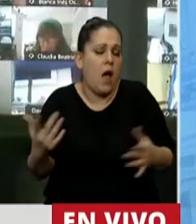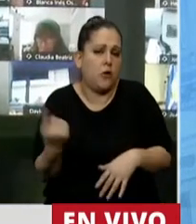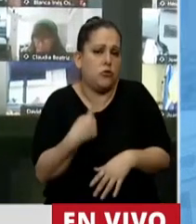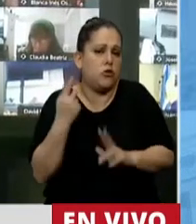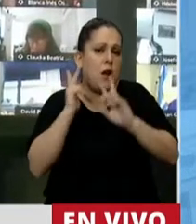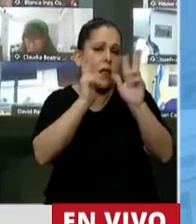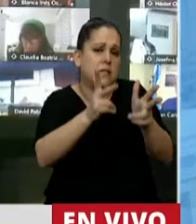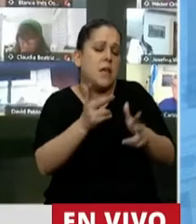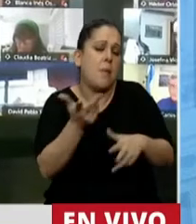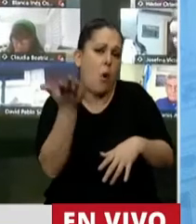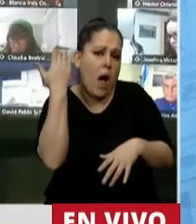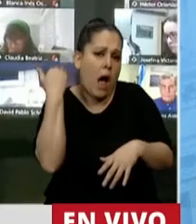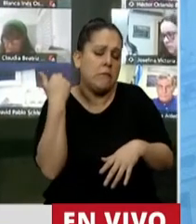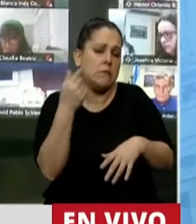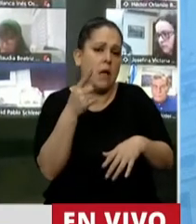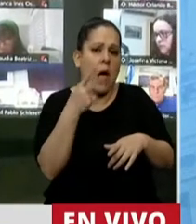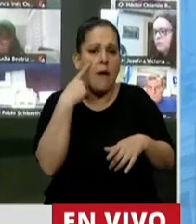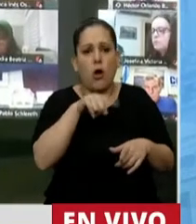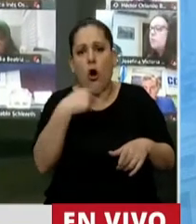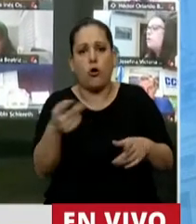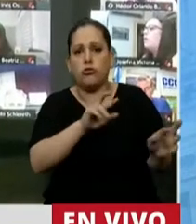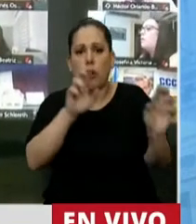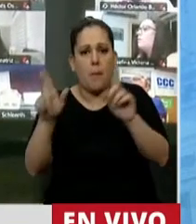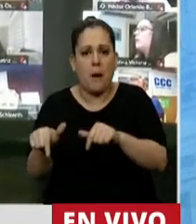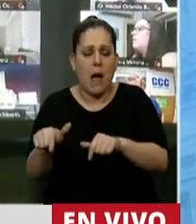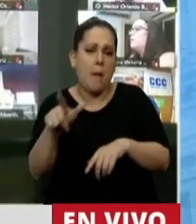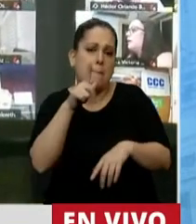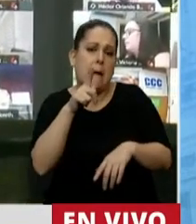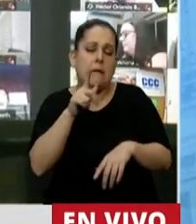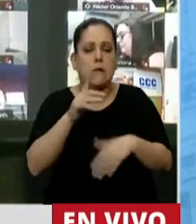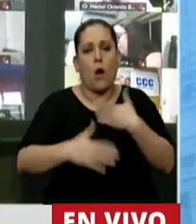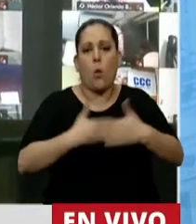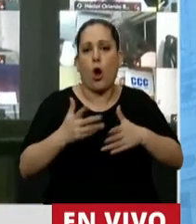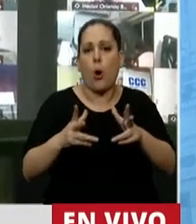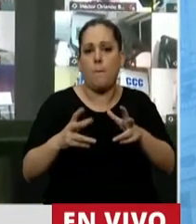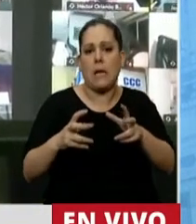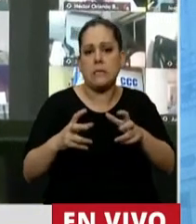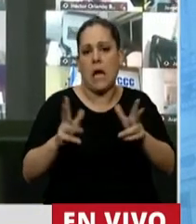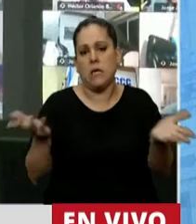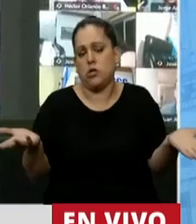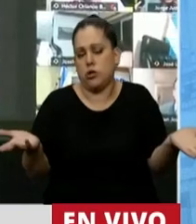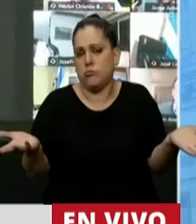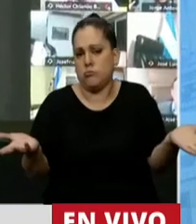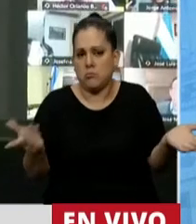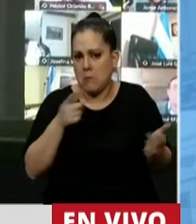una versión pareciera de un juego de Playstation, parecido al estanciero,